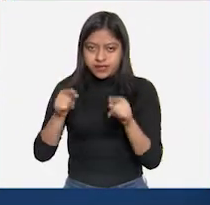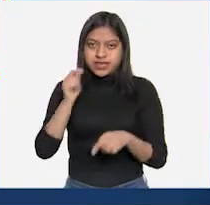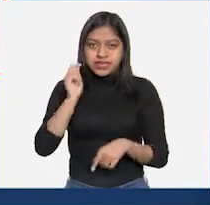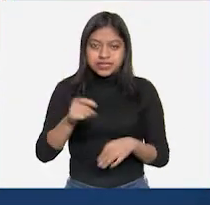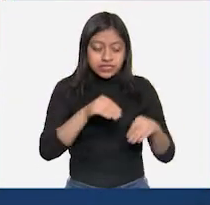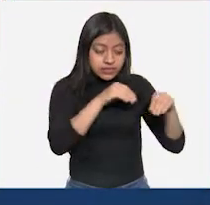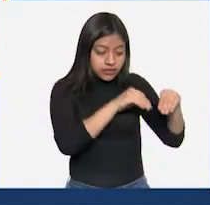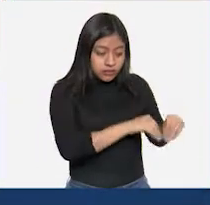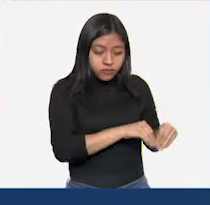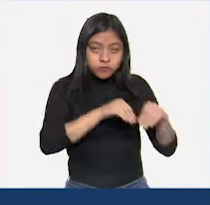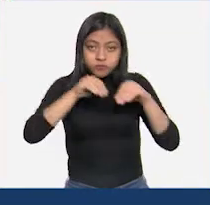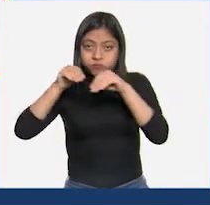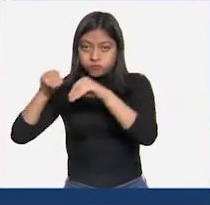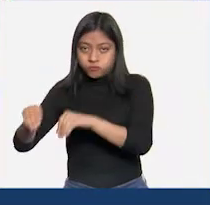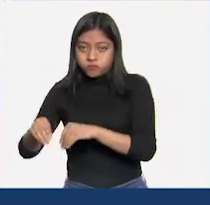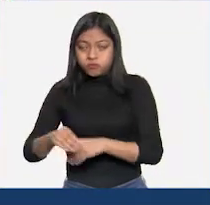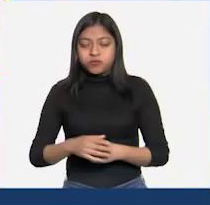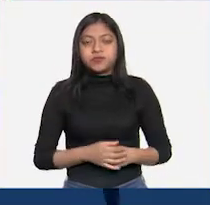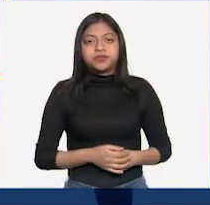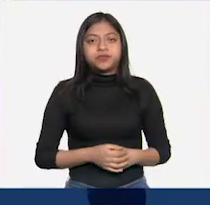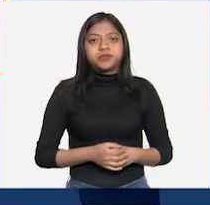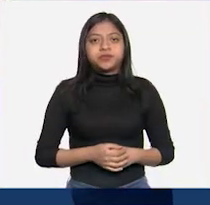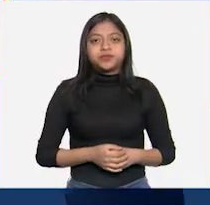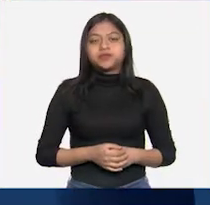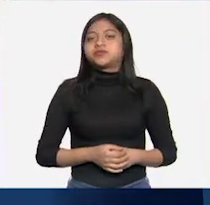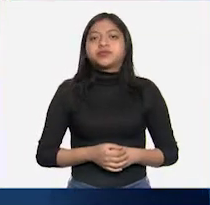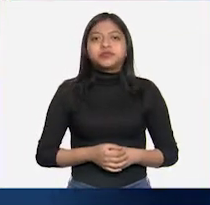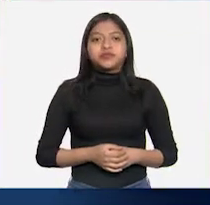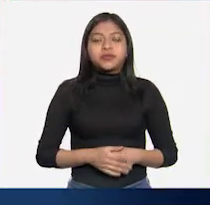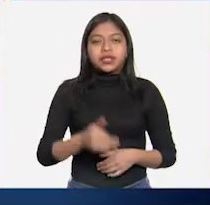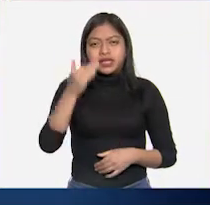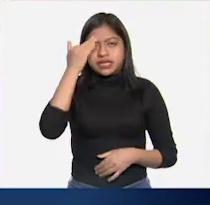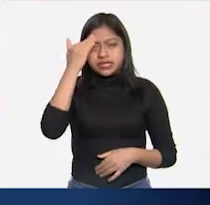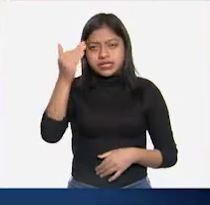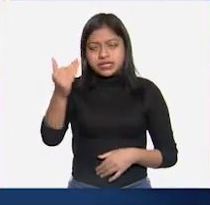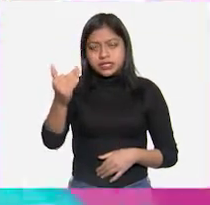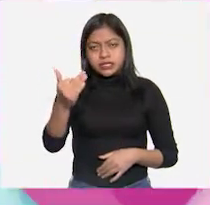posiciones relativas en el espacio al transcurrir el tiempo.